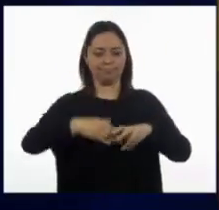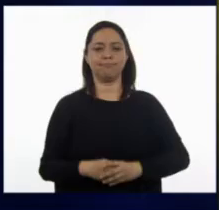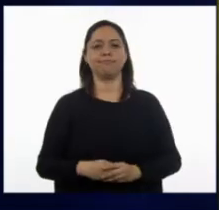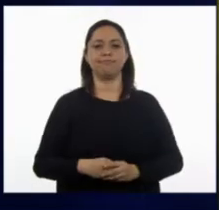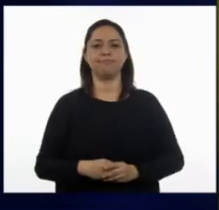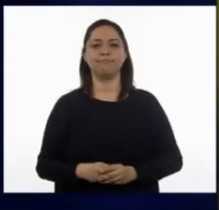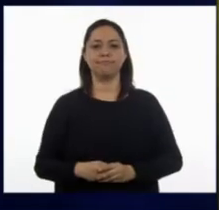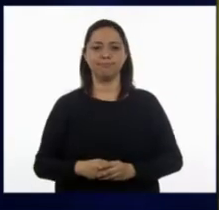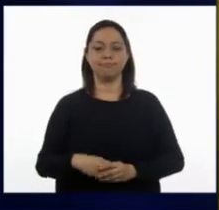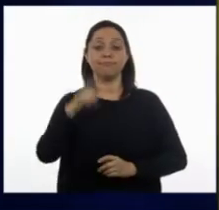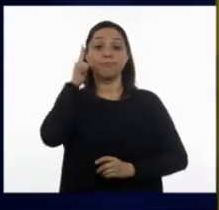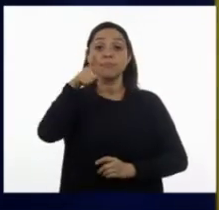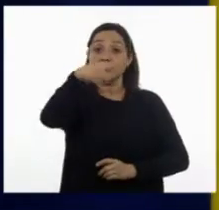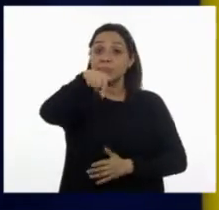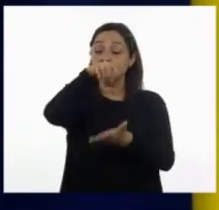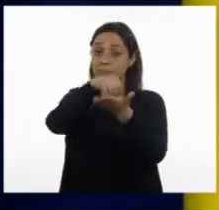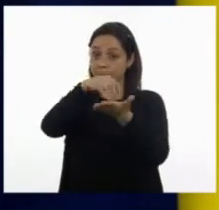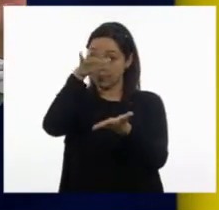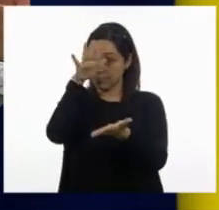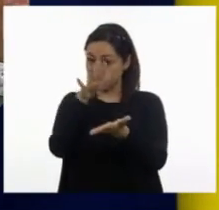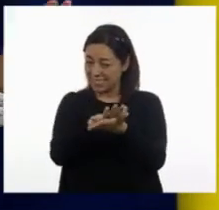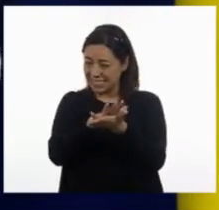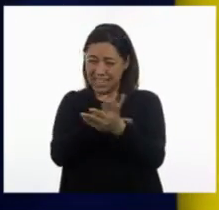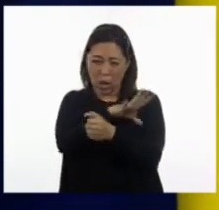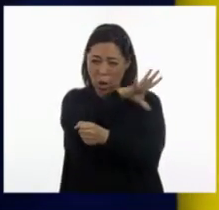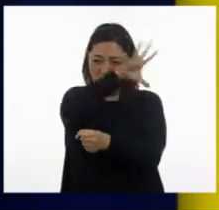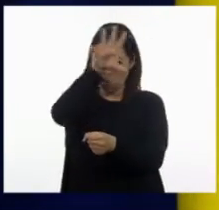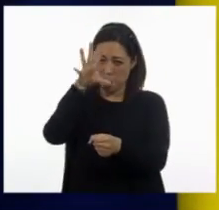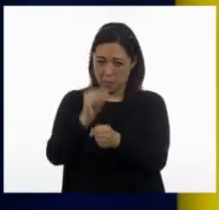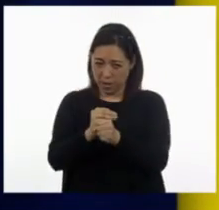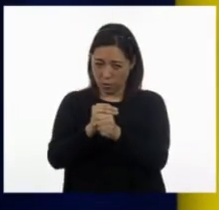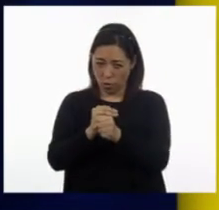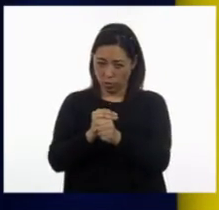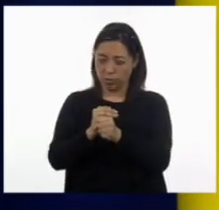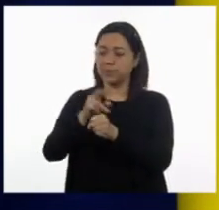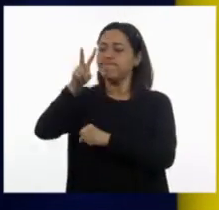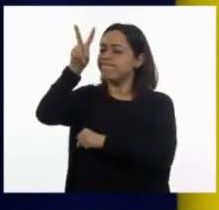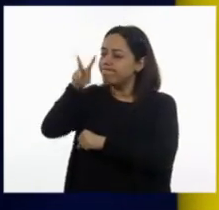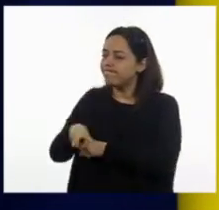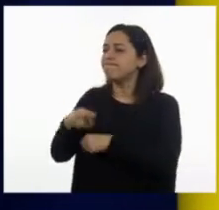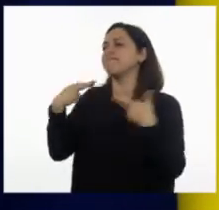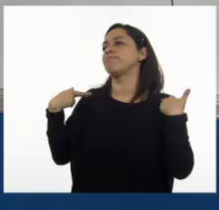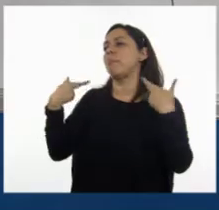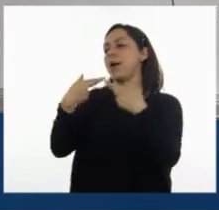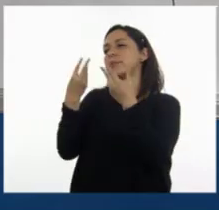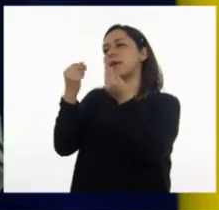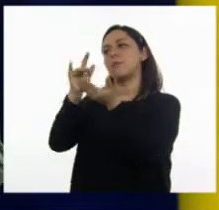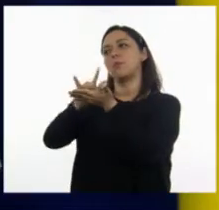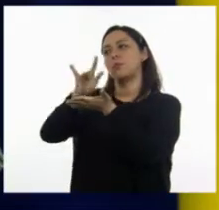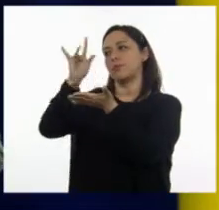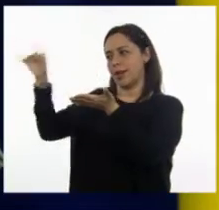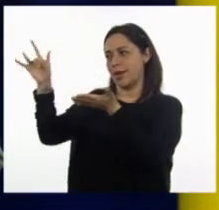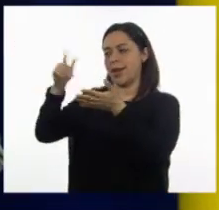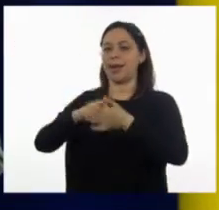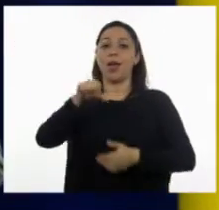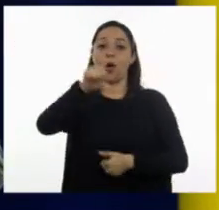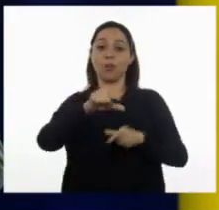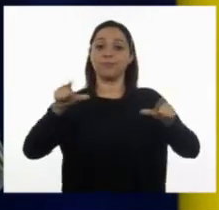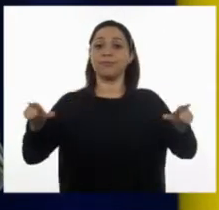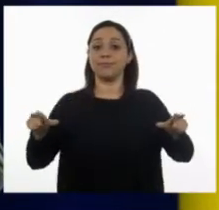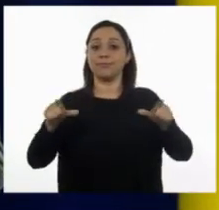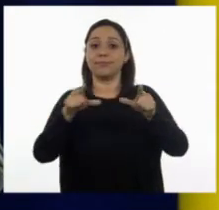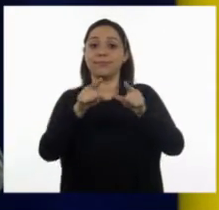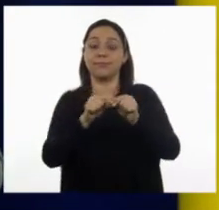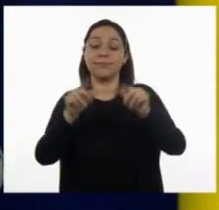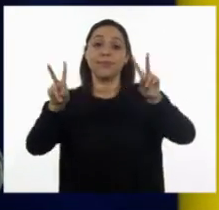Pues espero que ustedes lo hayan anotado todo. Maestra Gabi, como siempre, muchas gracias. Hemos terminado con